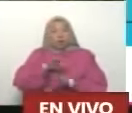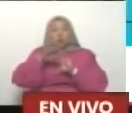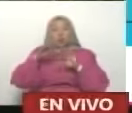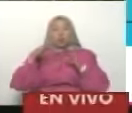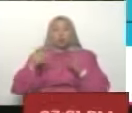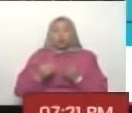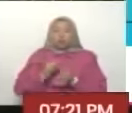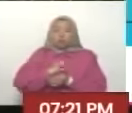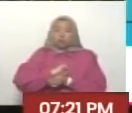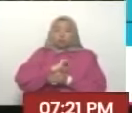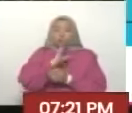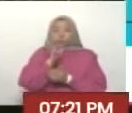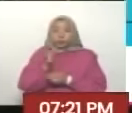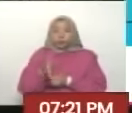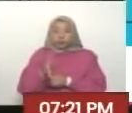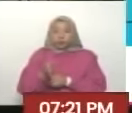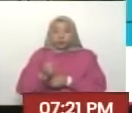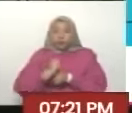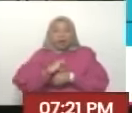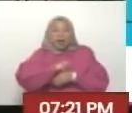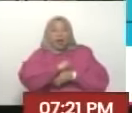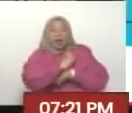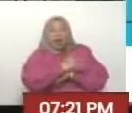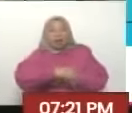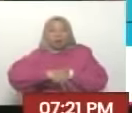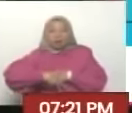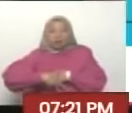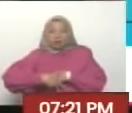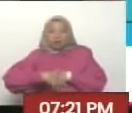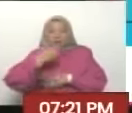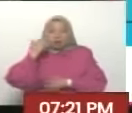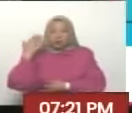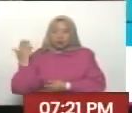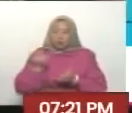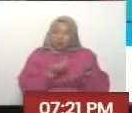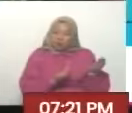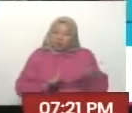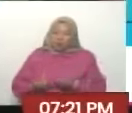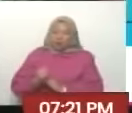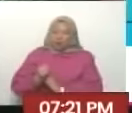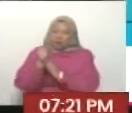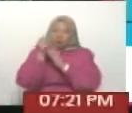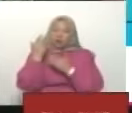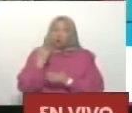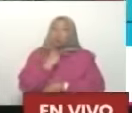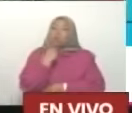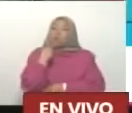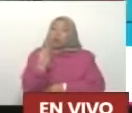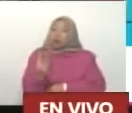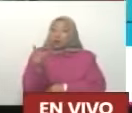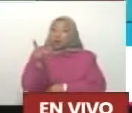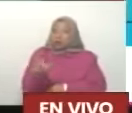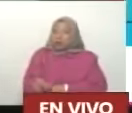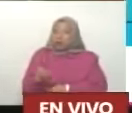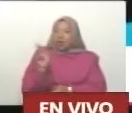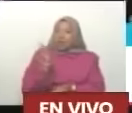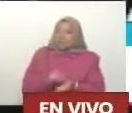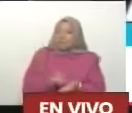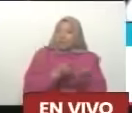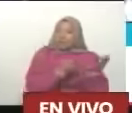alternativa social mundial bienvenidos sus delegados sus delegadas voceros y voceras aquí presente